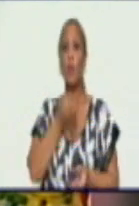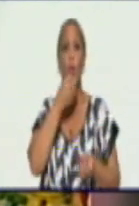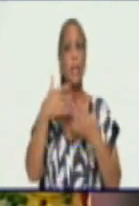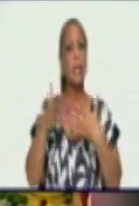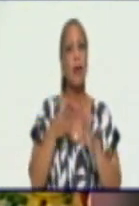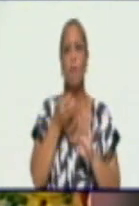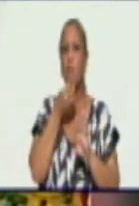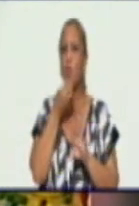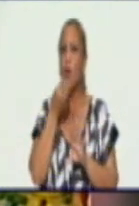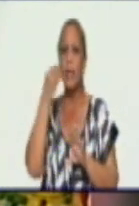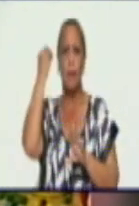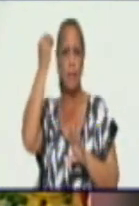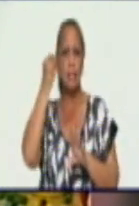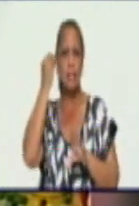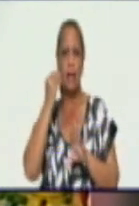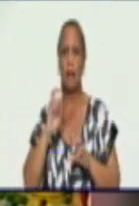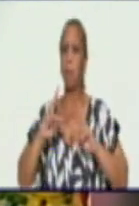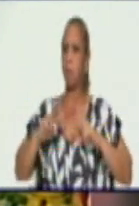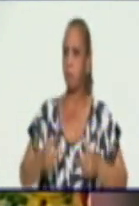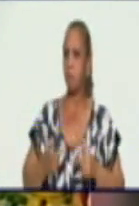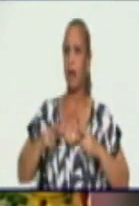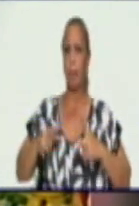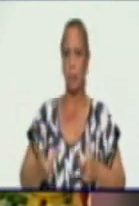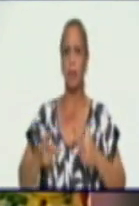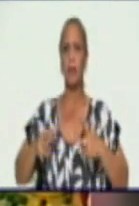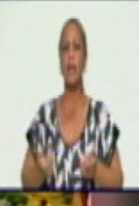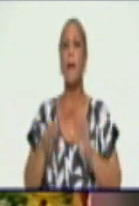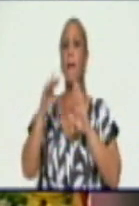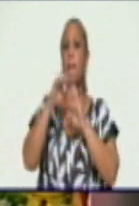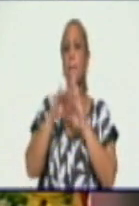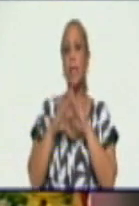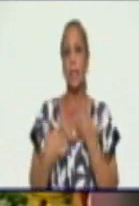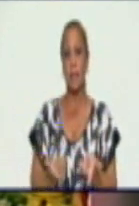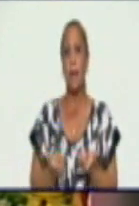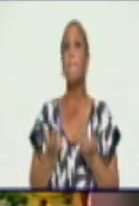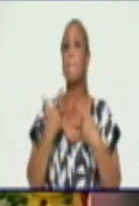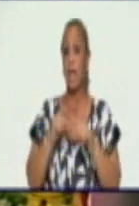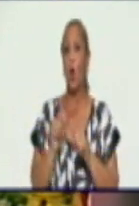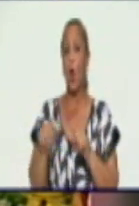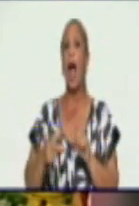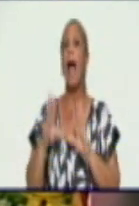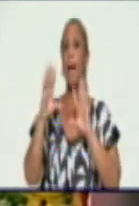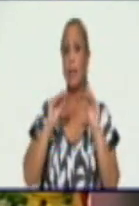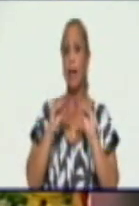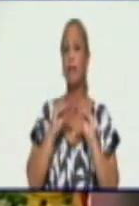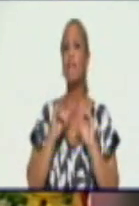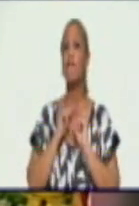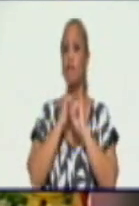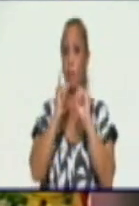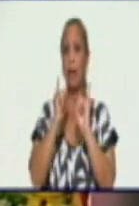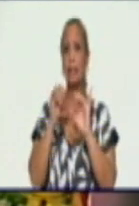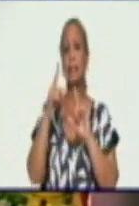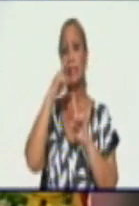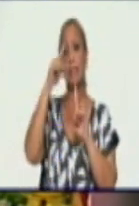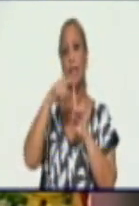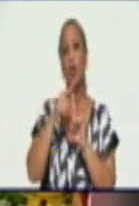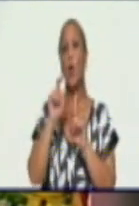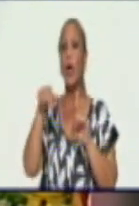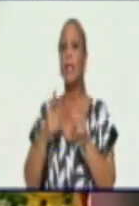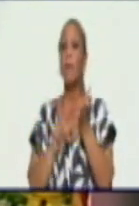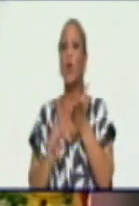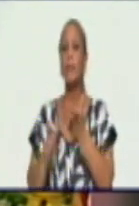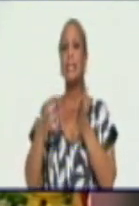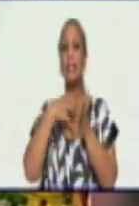que soy reiterativo cuando digo medidas de ahorro, pero no, y voy a hablar con datos. Esta provincia en un día típico